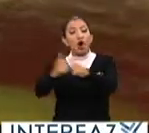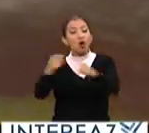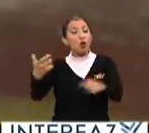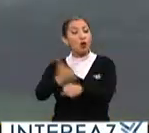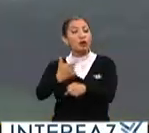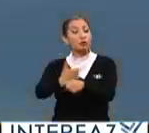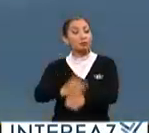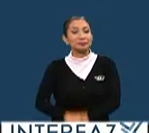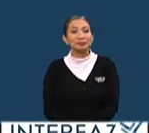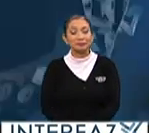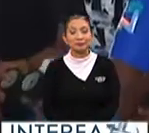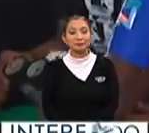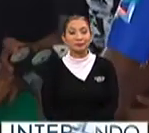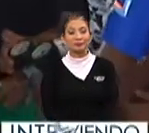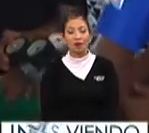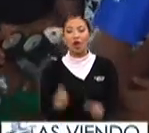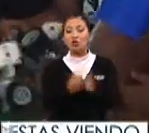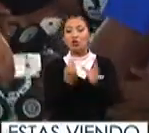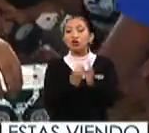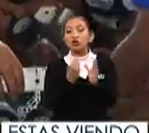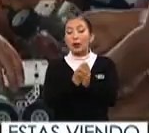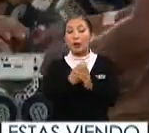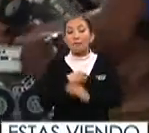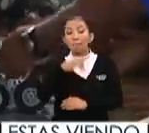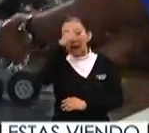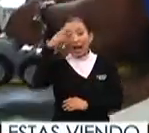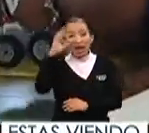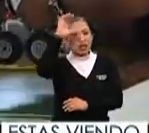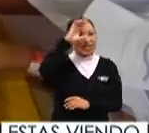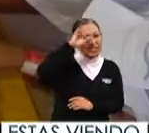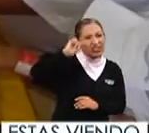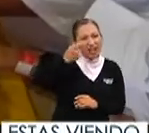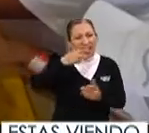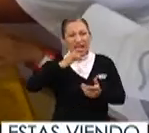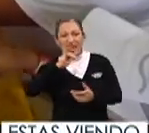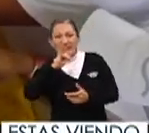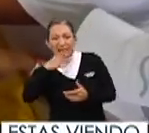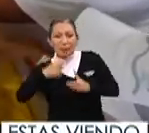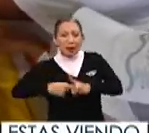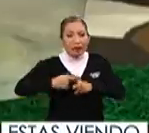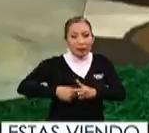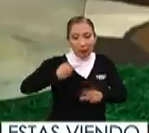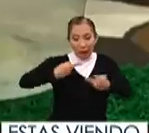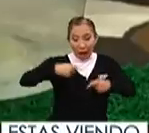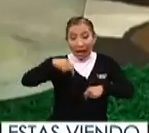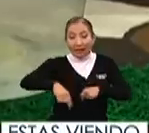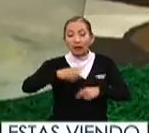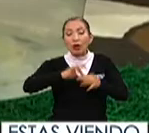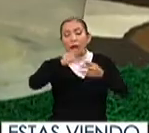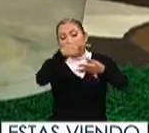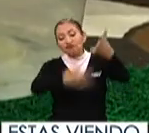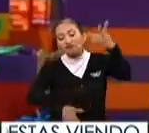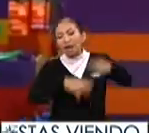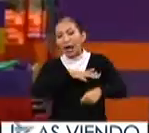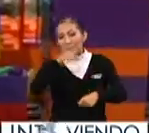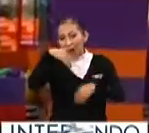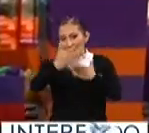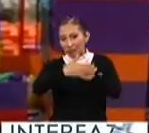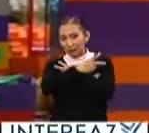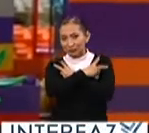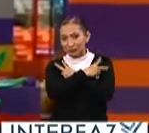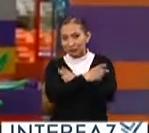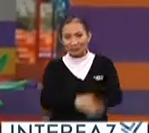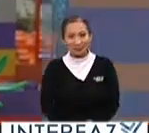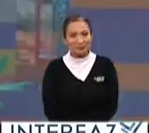Guatemala. Cursos de verano de ciencia, tecnología, ingeniería y matemáticas. Aquí te decimos las opciones para estas